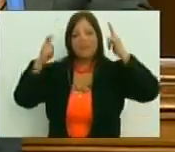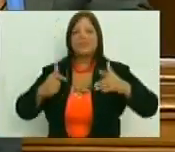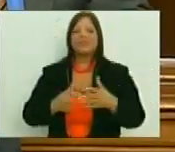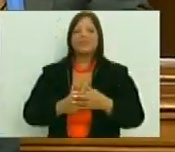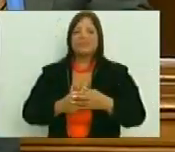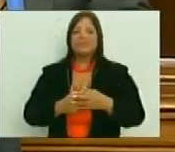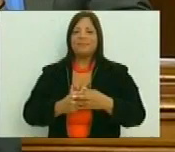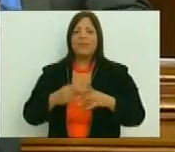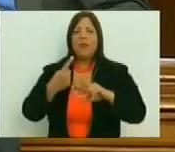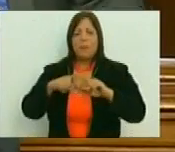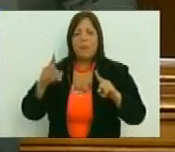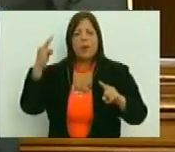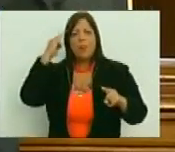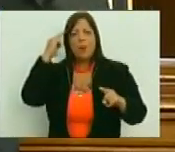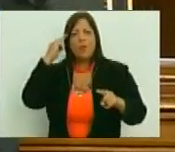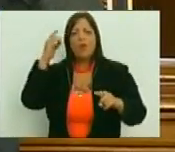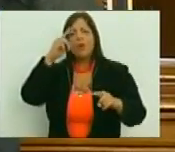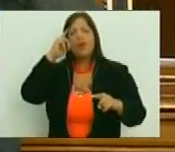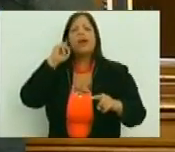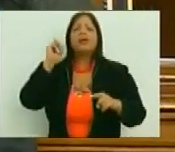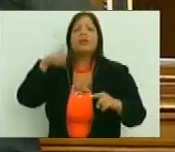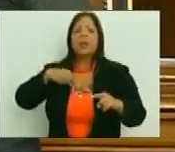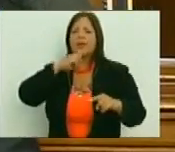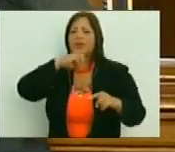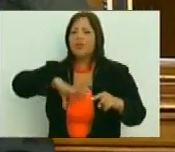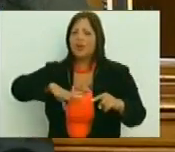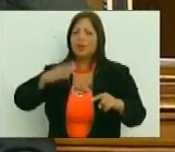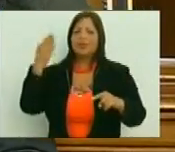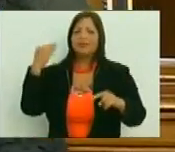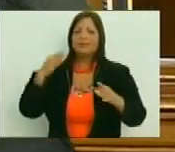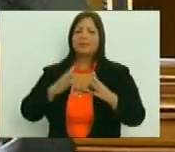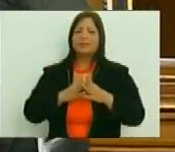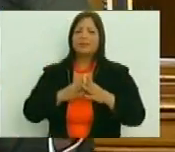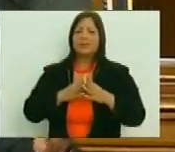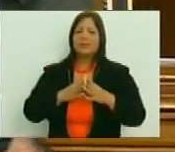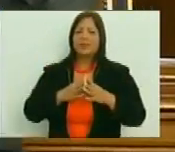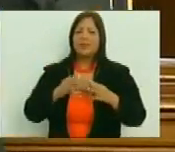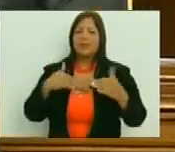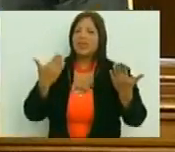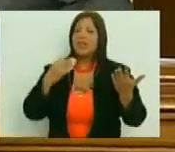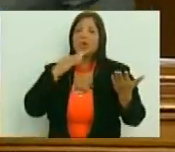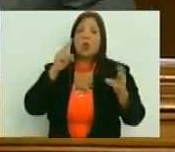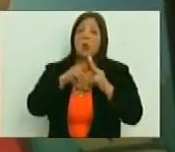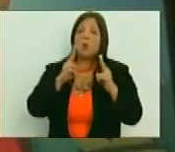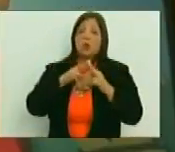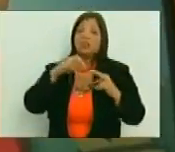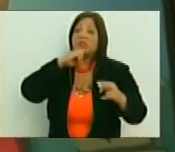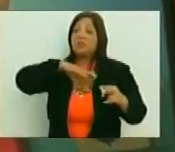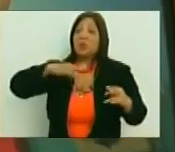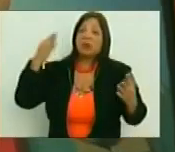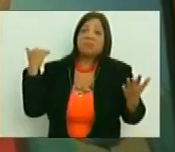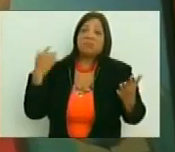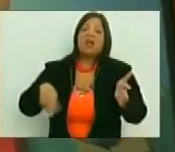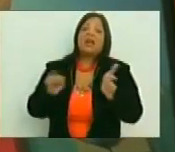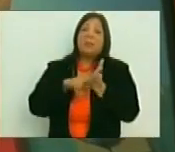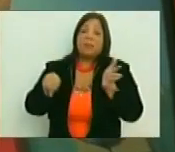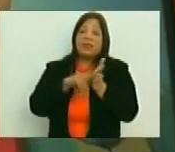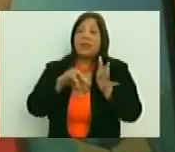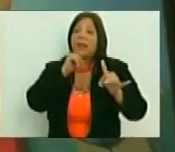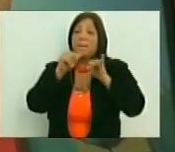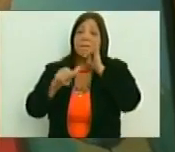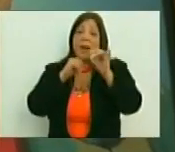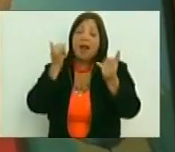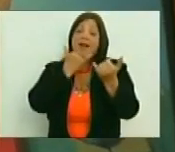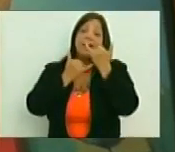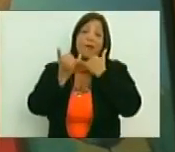pero hay que hacer memoria y remontarnos un poquito a la historia porque quien no conoce su historia pues está condenado a repetirla y